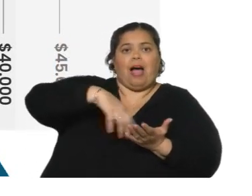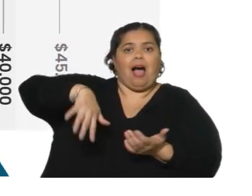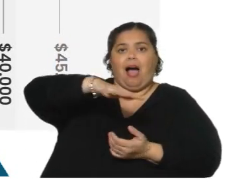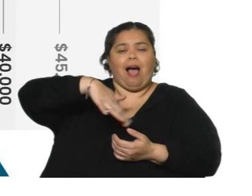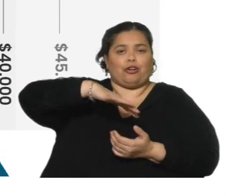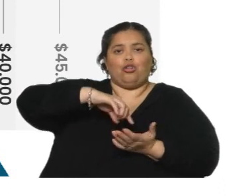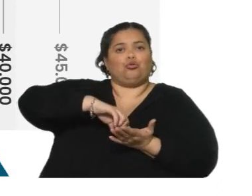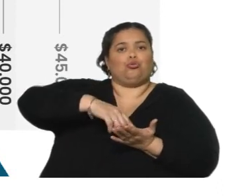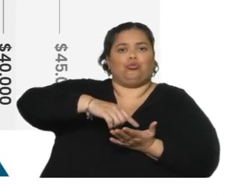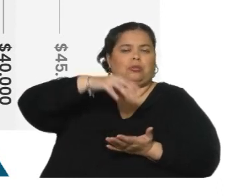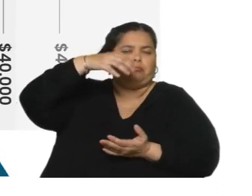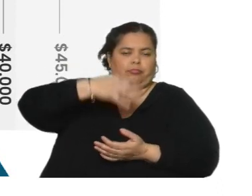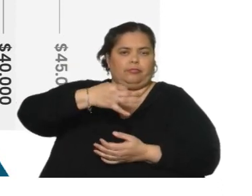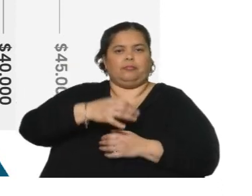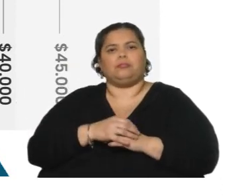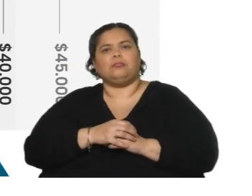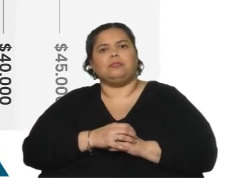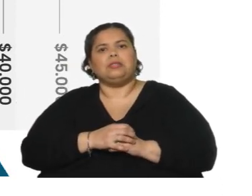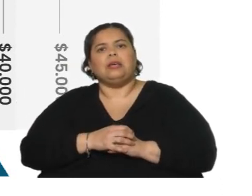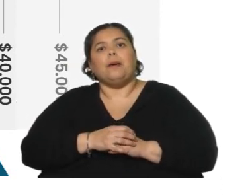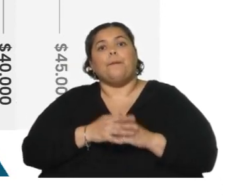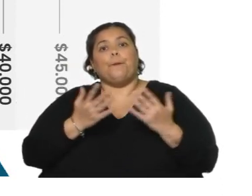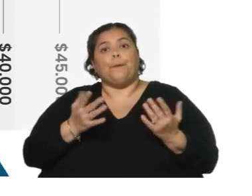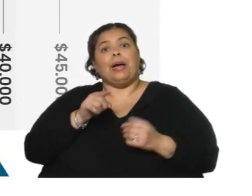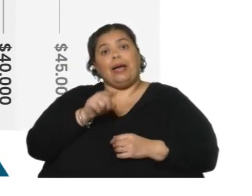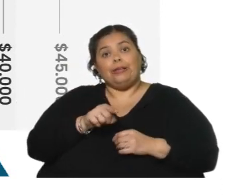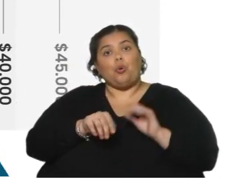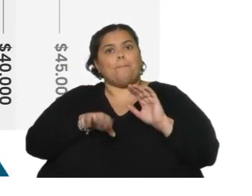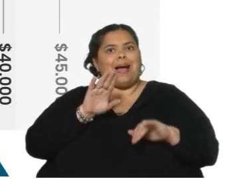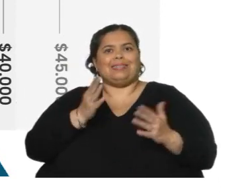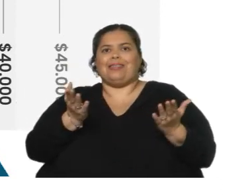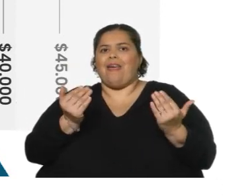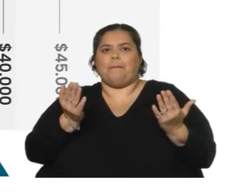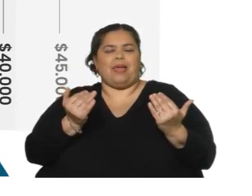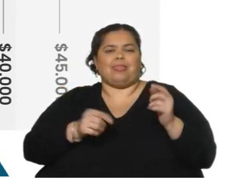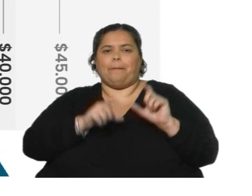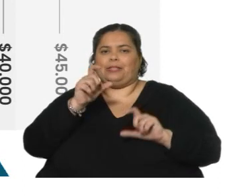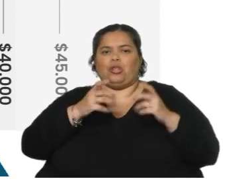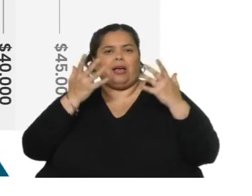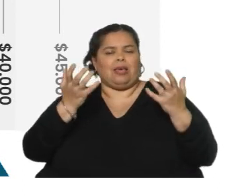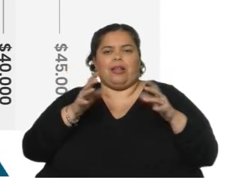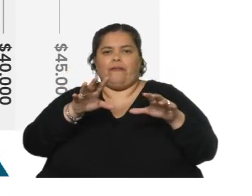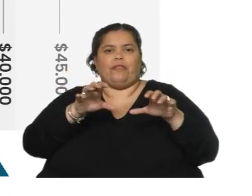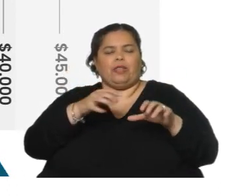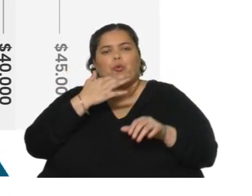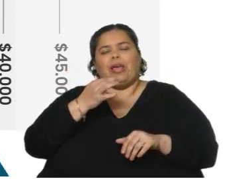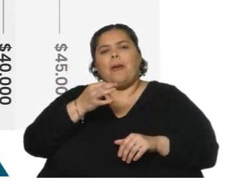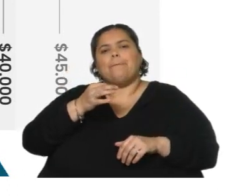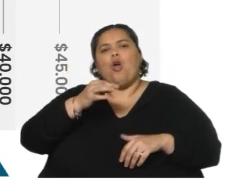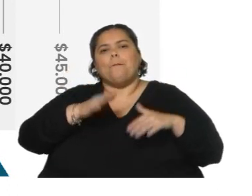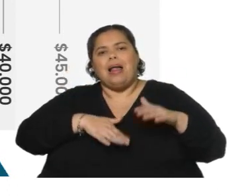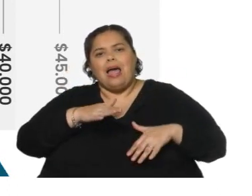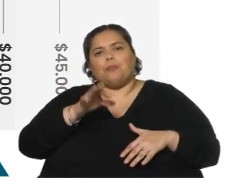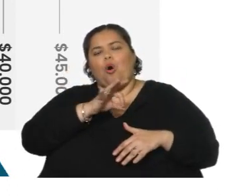en la ciudad. Bueno, esos son los que se pueden ir volviendo más demandados. Está pasando, por ejemplo, en Palermo, Cordón,